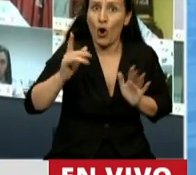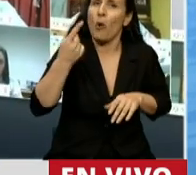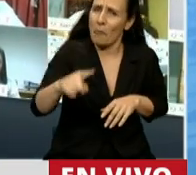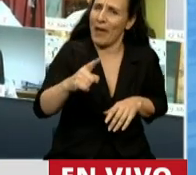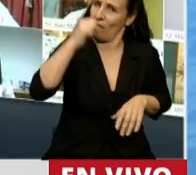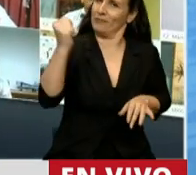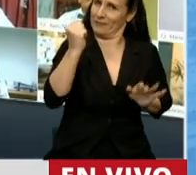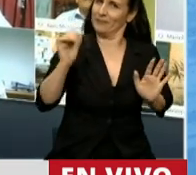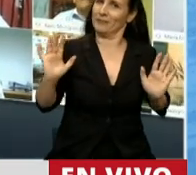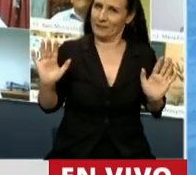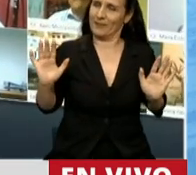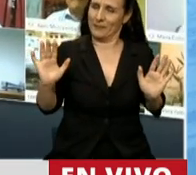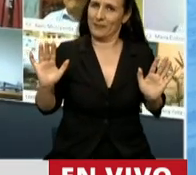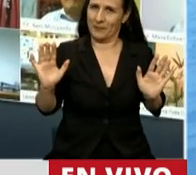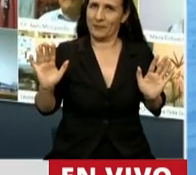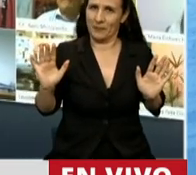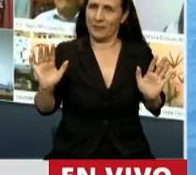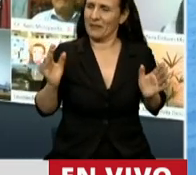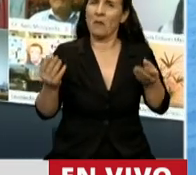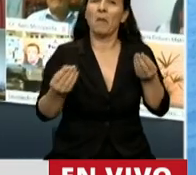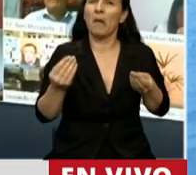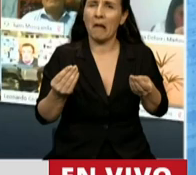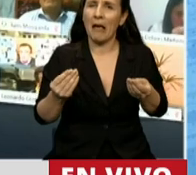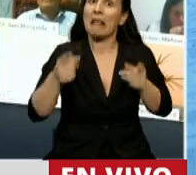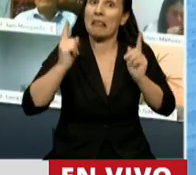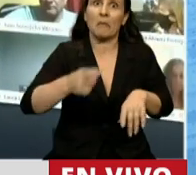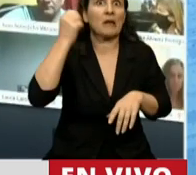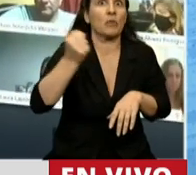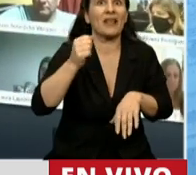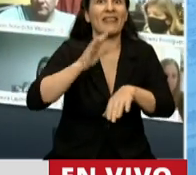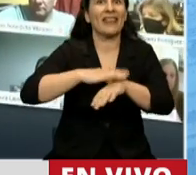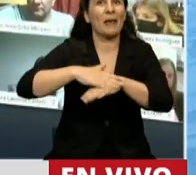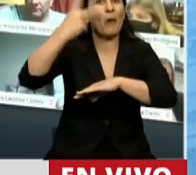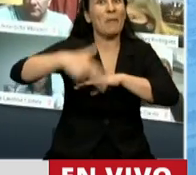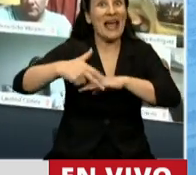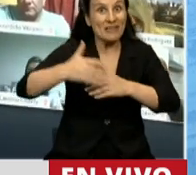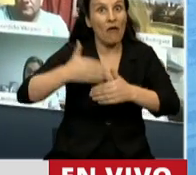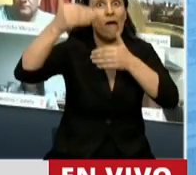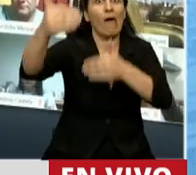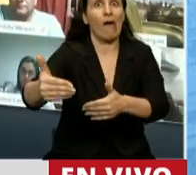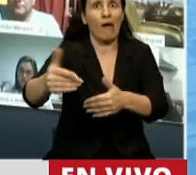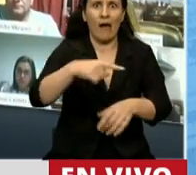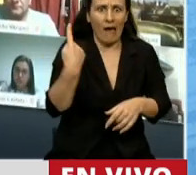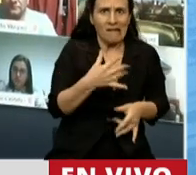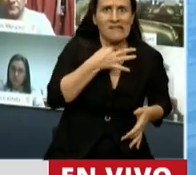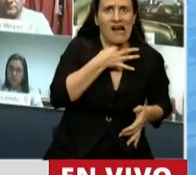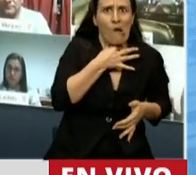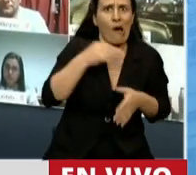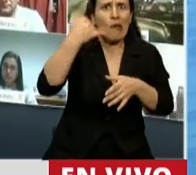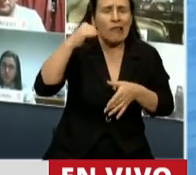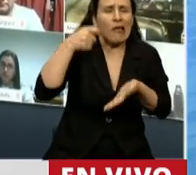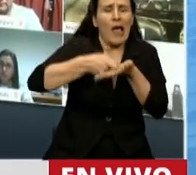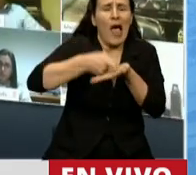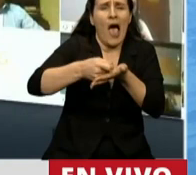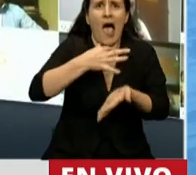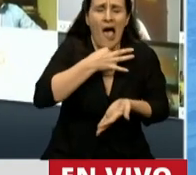significativo. Y lo sustantivo es la postergación del tiempo, que es lo que nos ahogaba, sobre el pago de intereses y